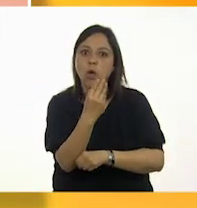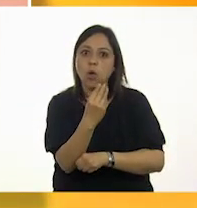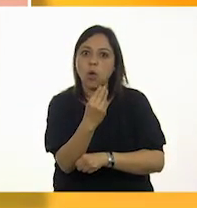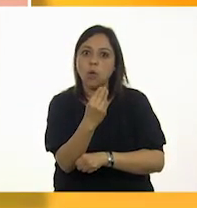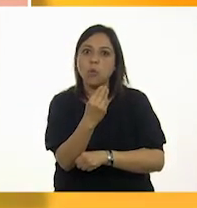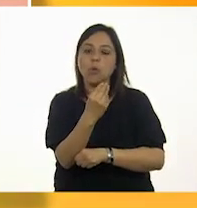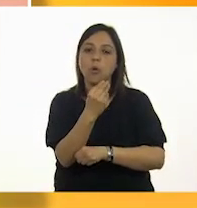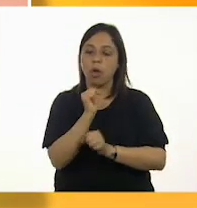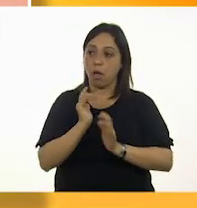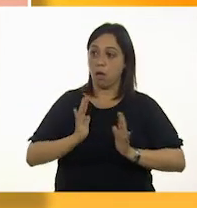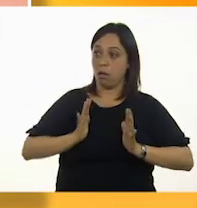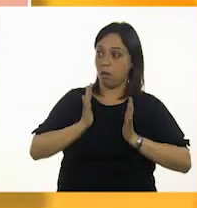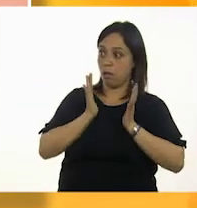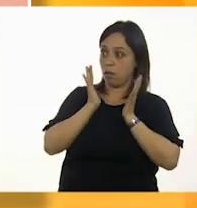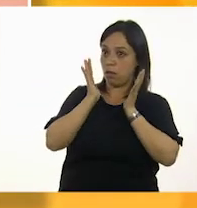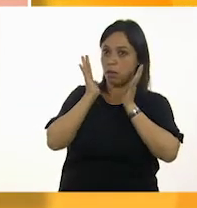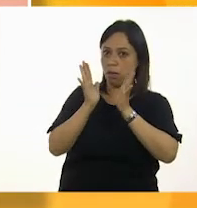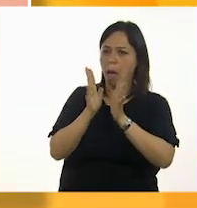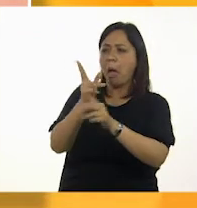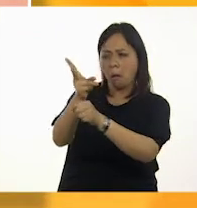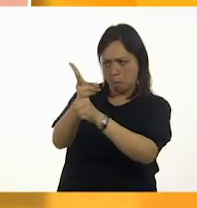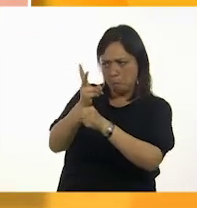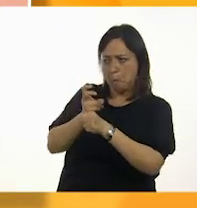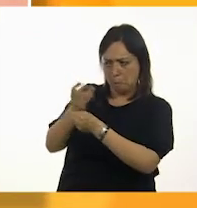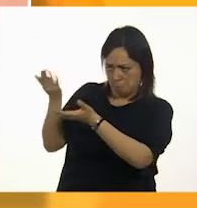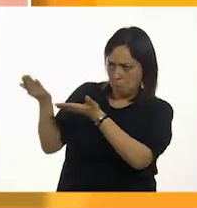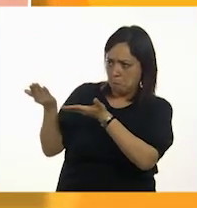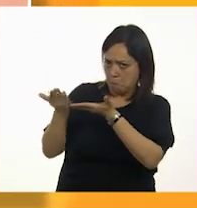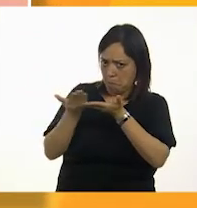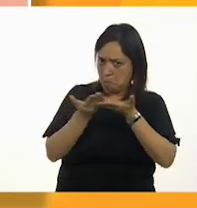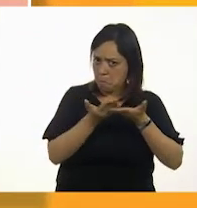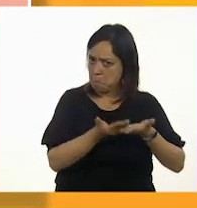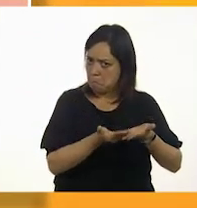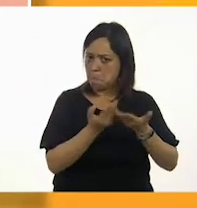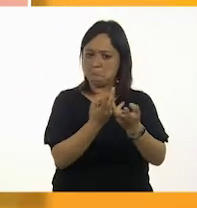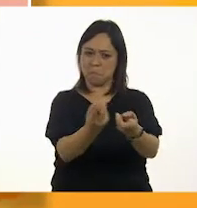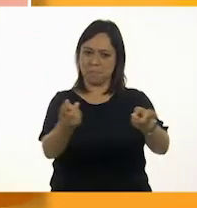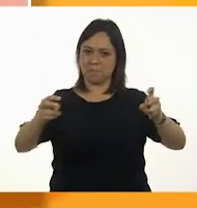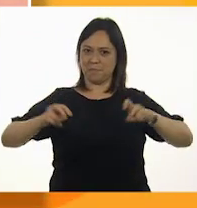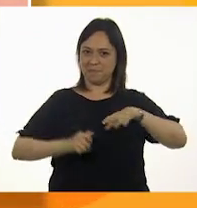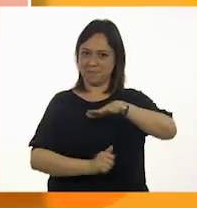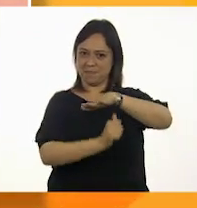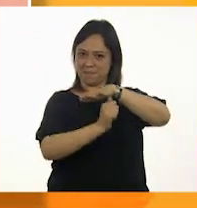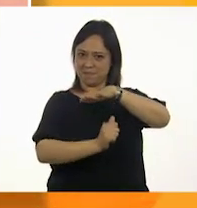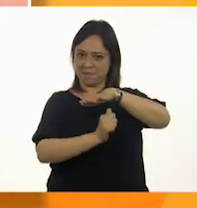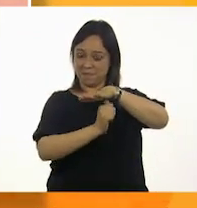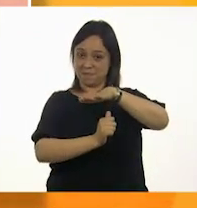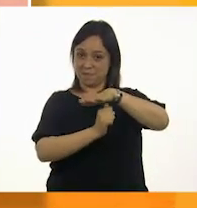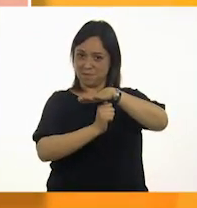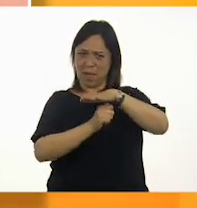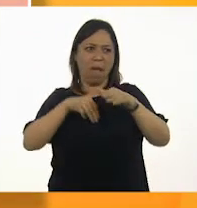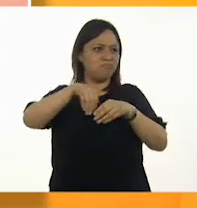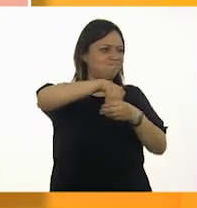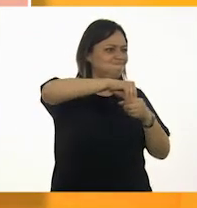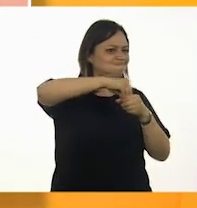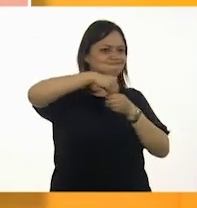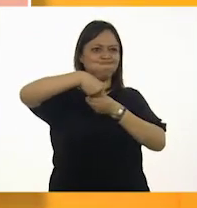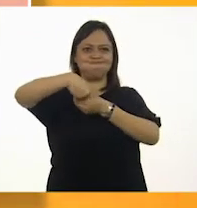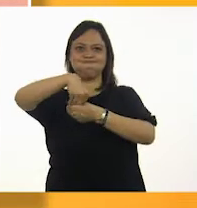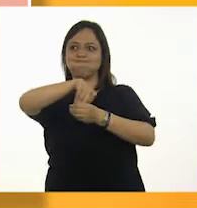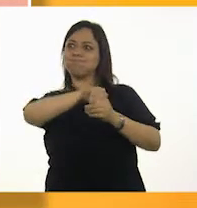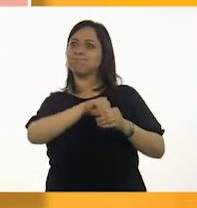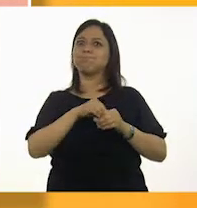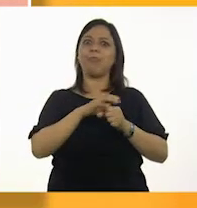Sorprendido, Hugo los invita a pasar y acompañarlos a la mesa. Ahora ya no cabe nadie más.